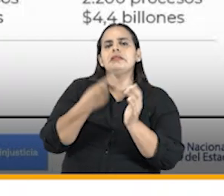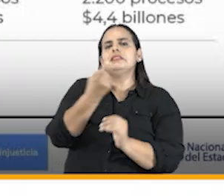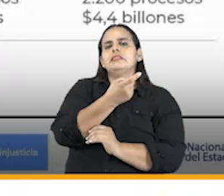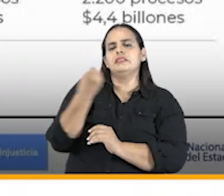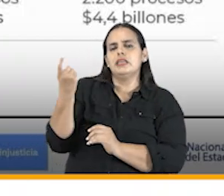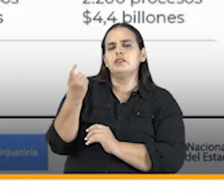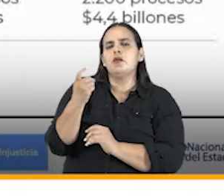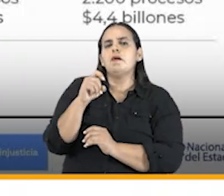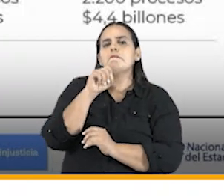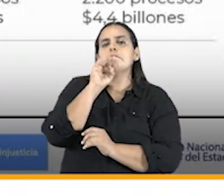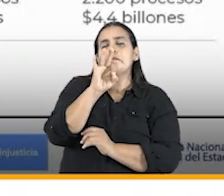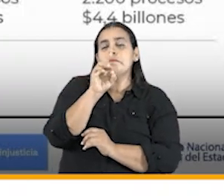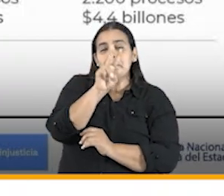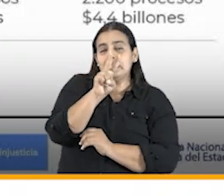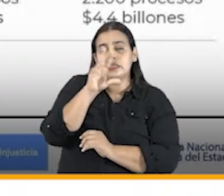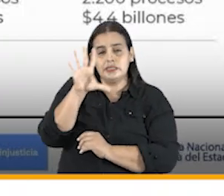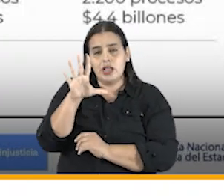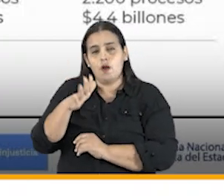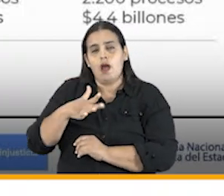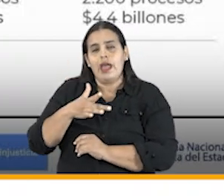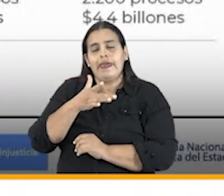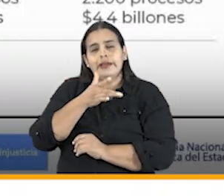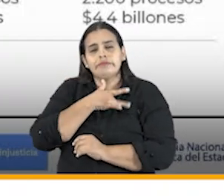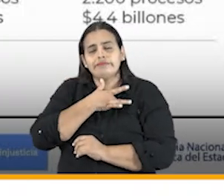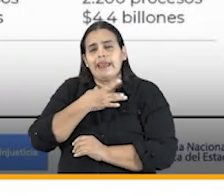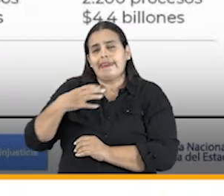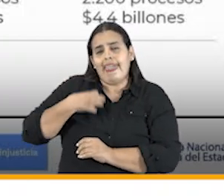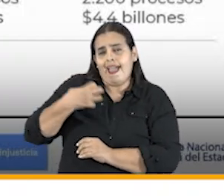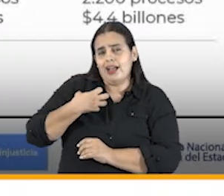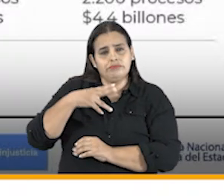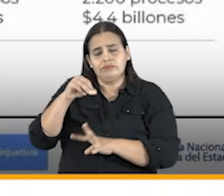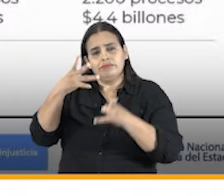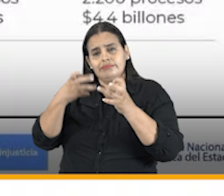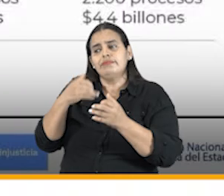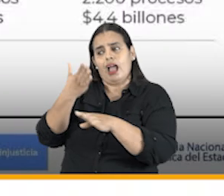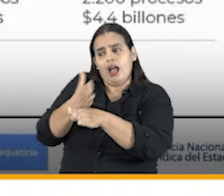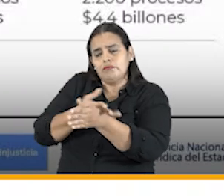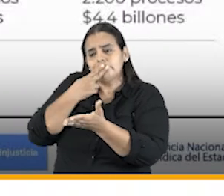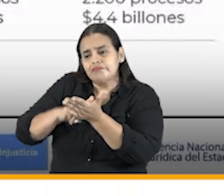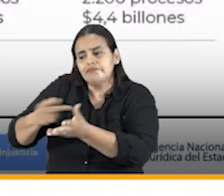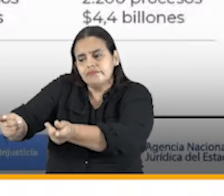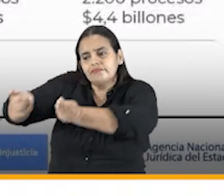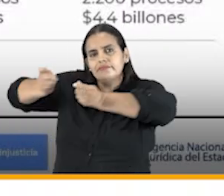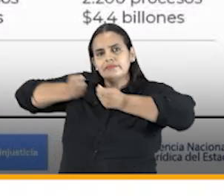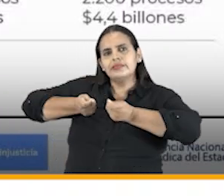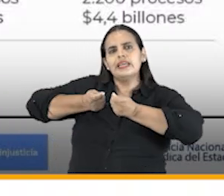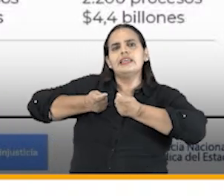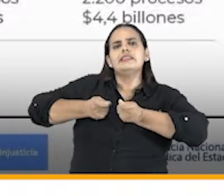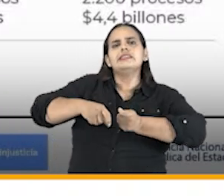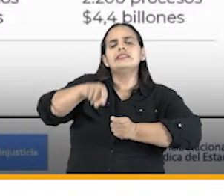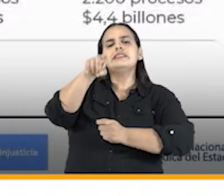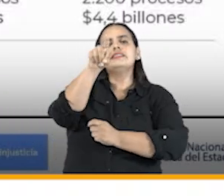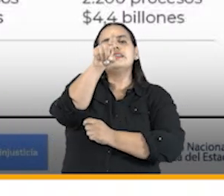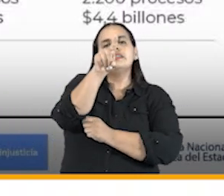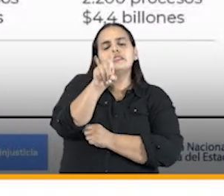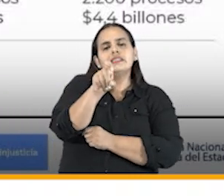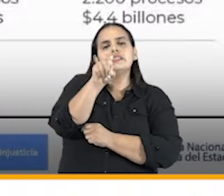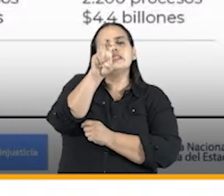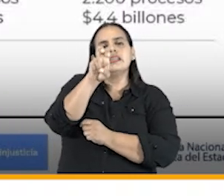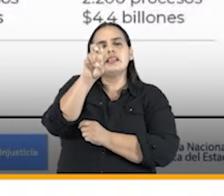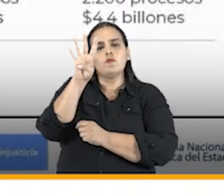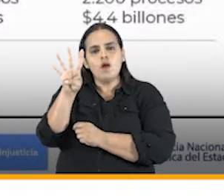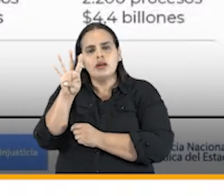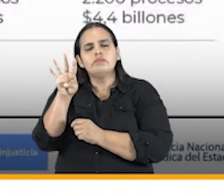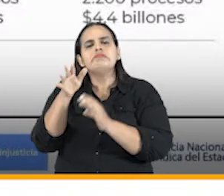de las cuales nos han notificado 764, y resalto una cifra adicional, son los